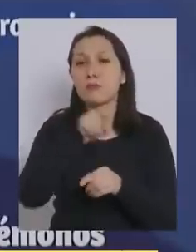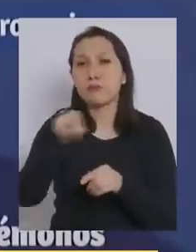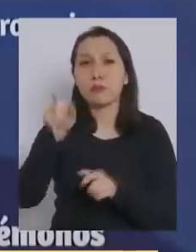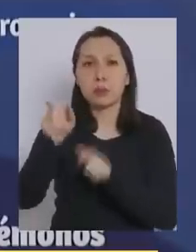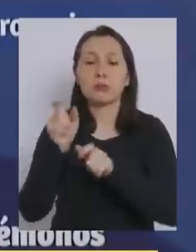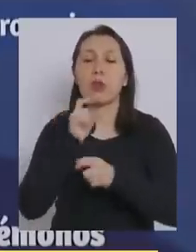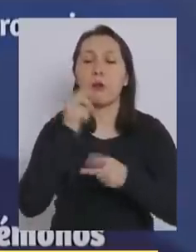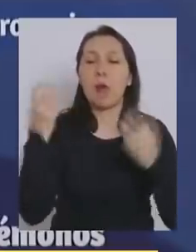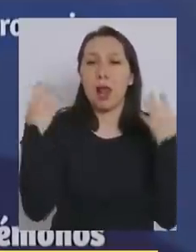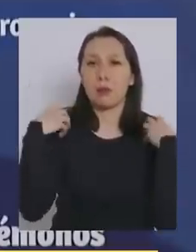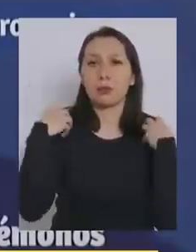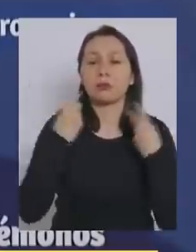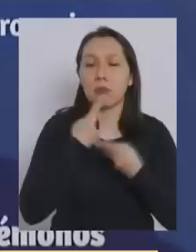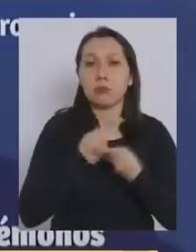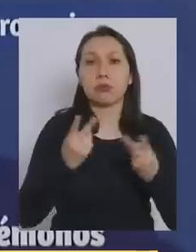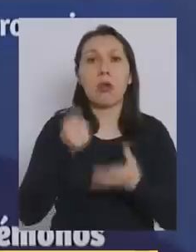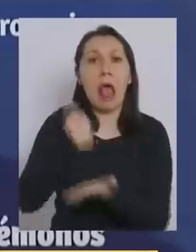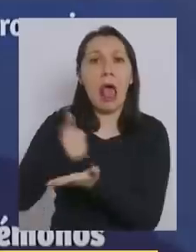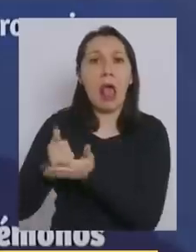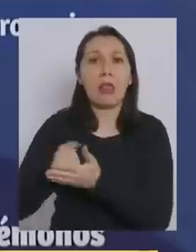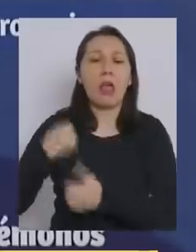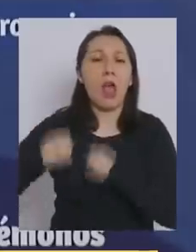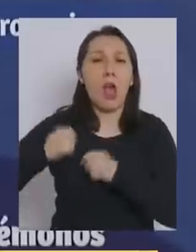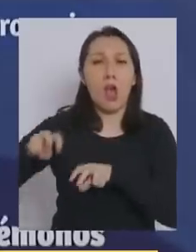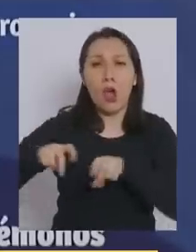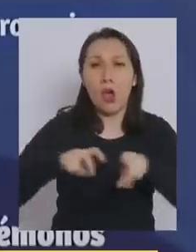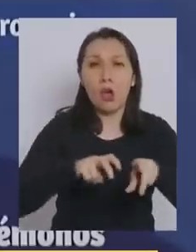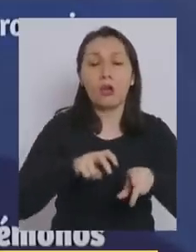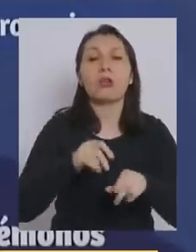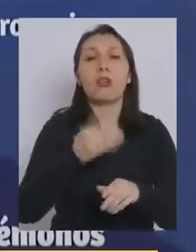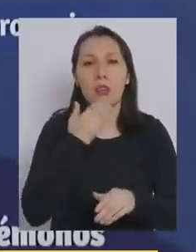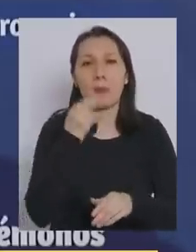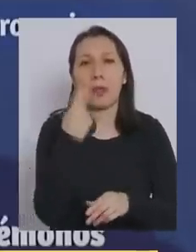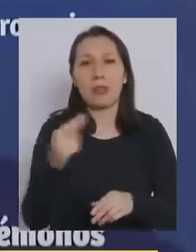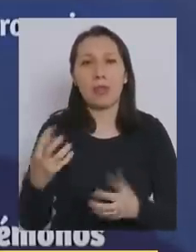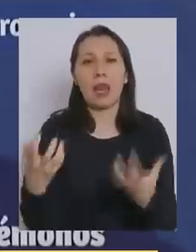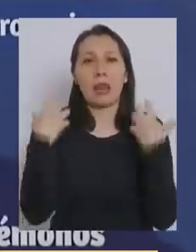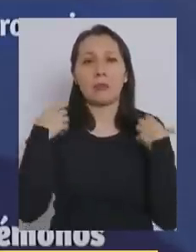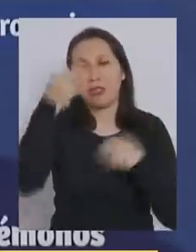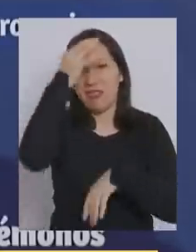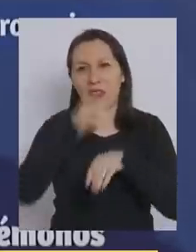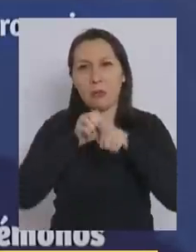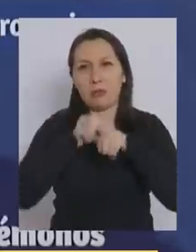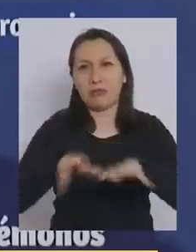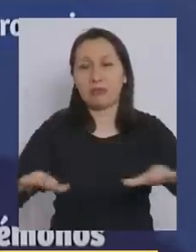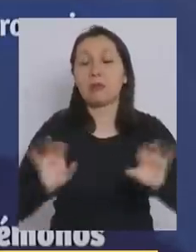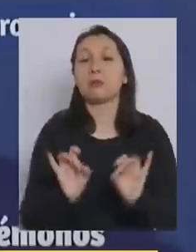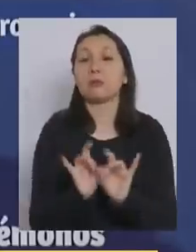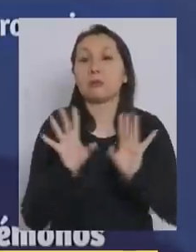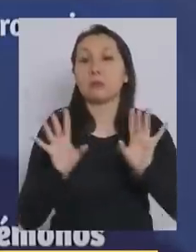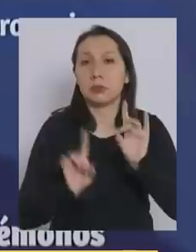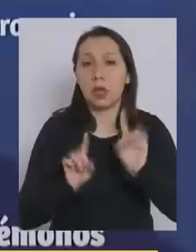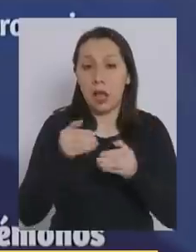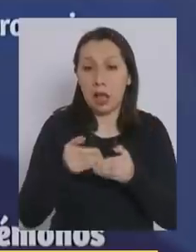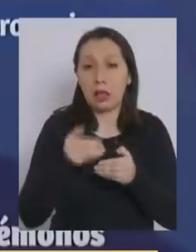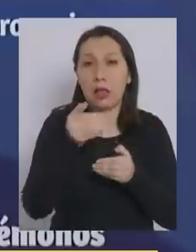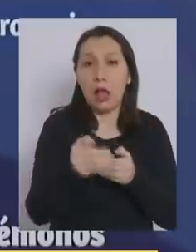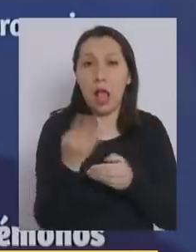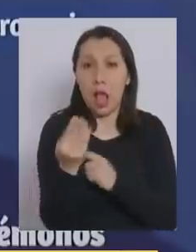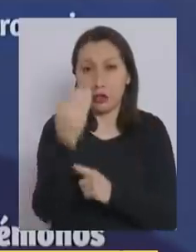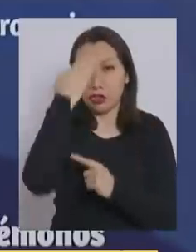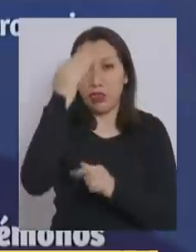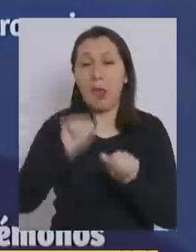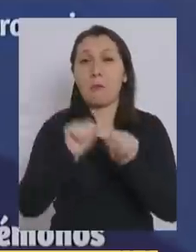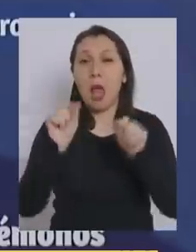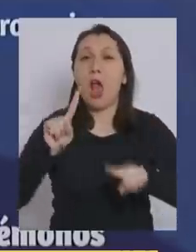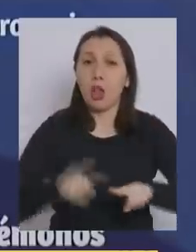brote. Los alcaldes que salieron corriendo de la manifestación serán responsables de ese brote si es que llega a ocurrir de aquí a 14 días